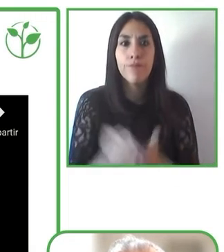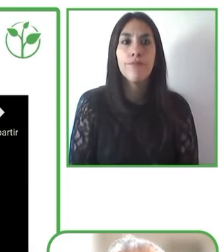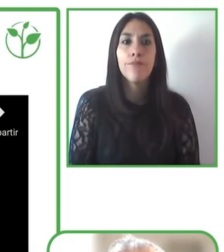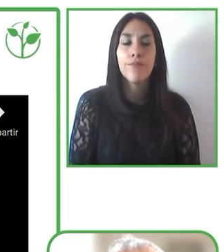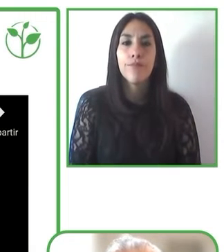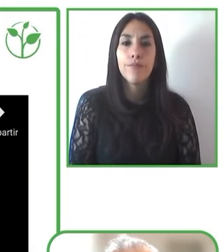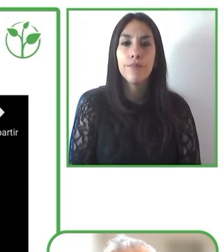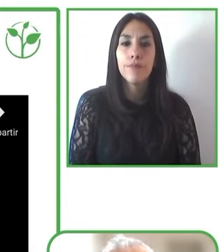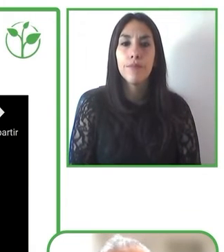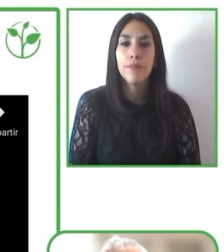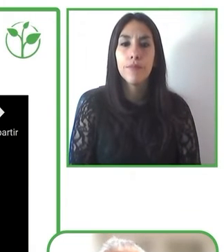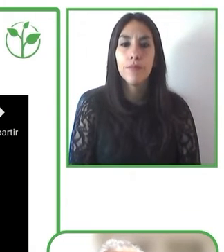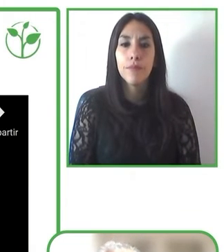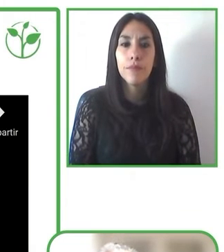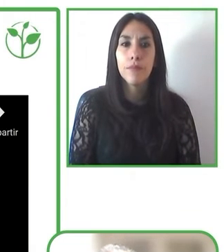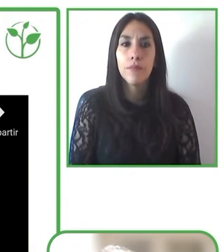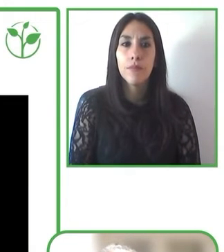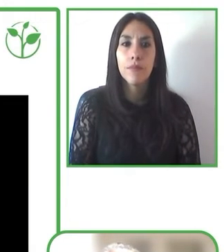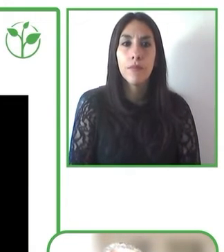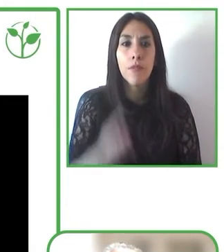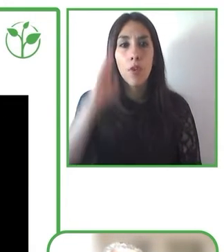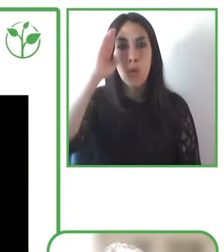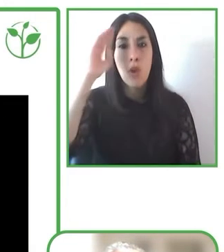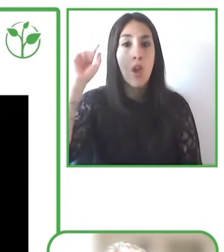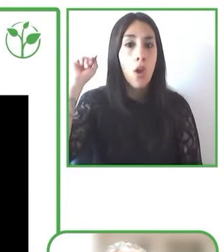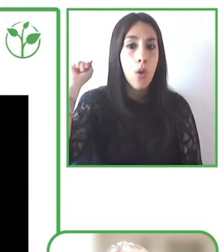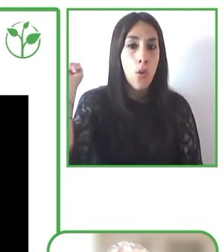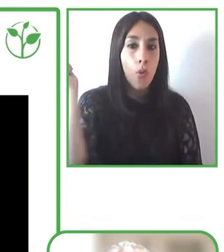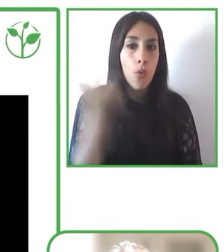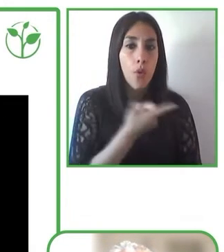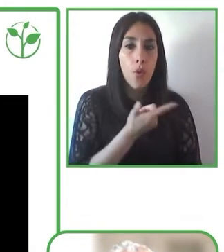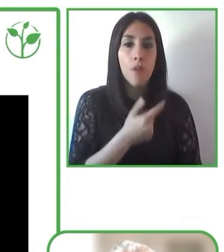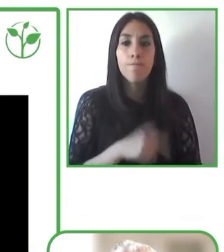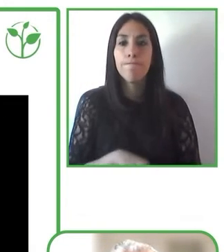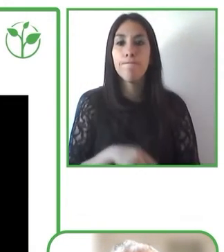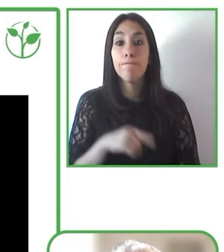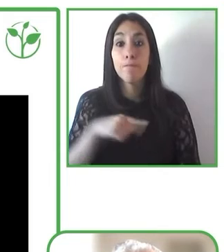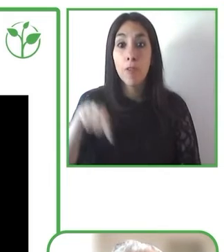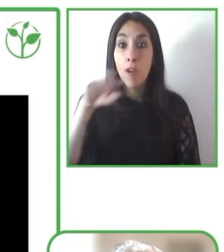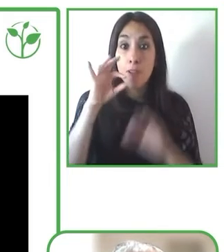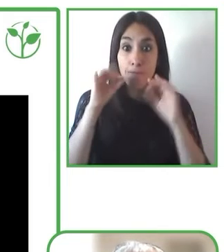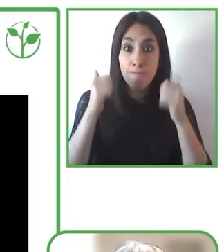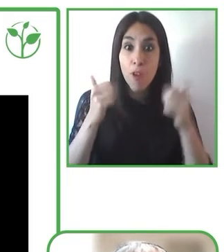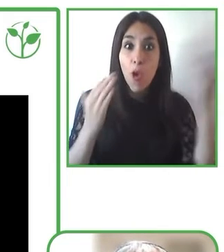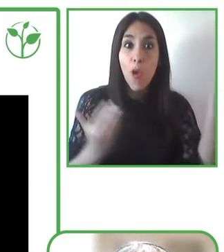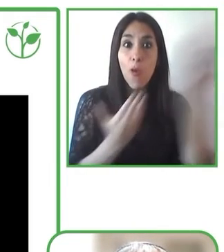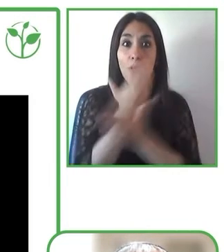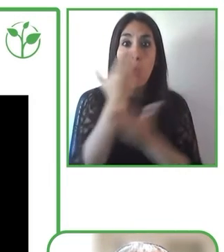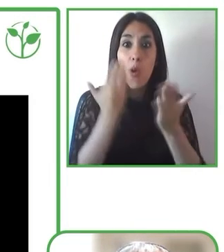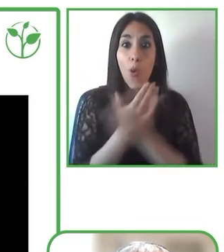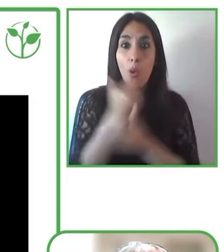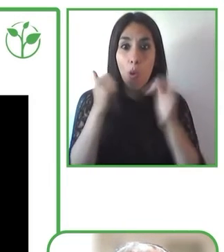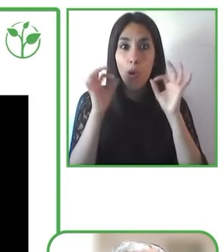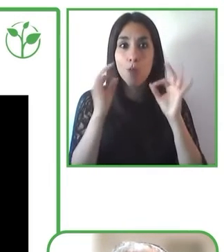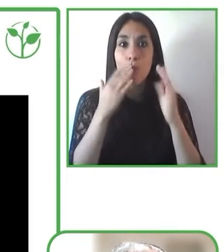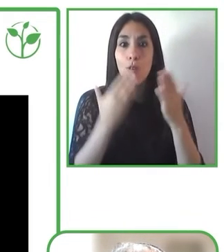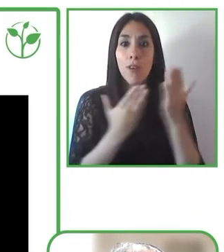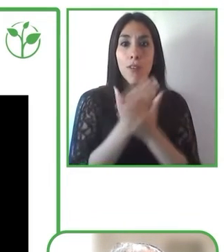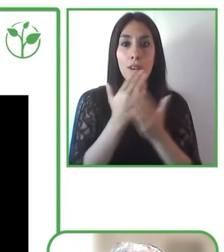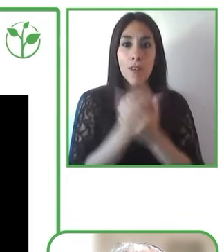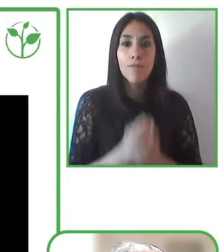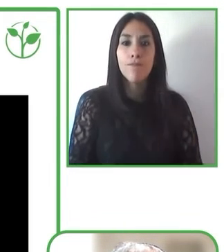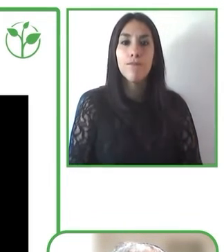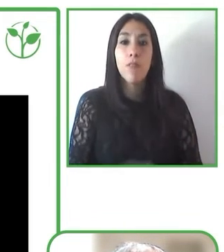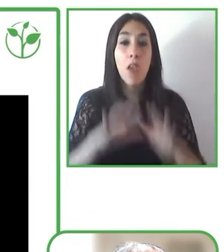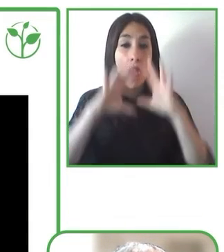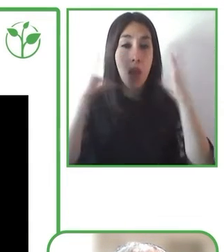Hola a todos. Tengo una notición que os va a encantar. Planeta Fácil recibe el reconocimiento de Zero